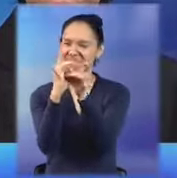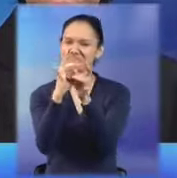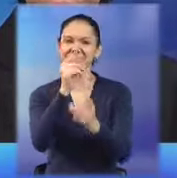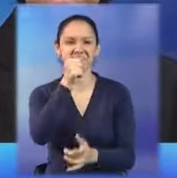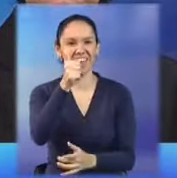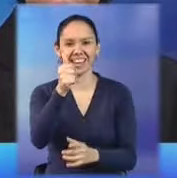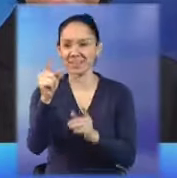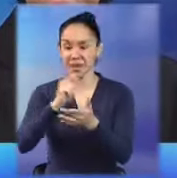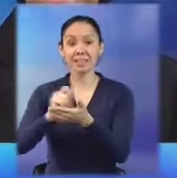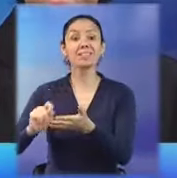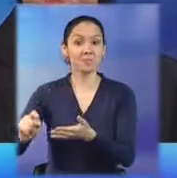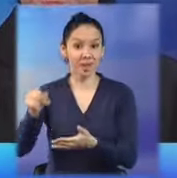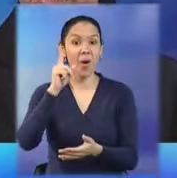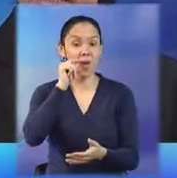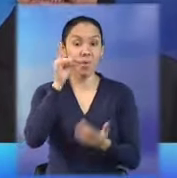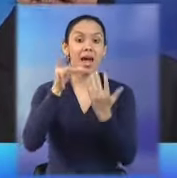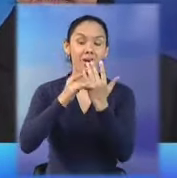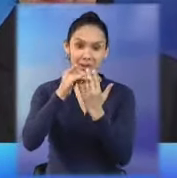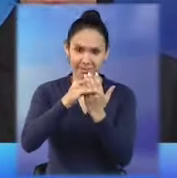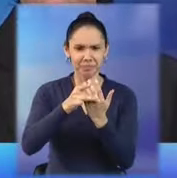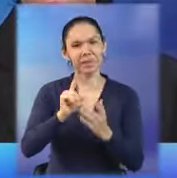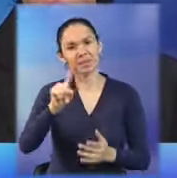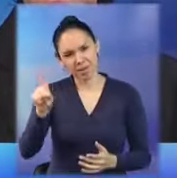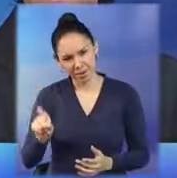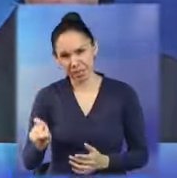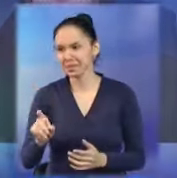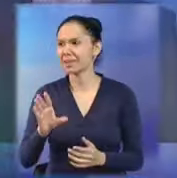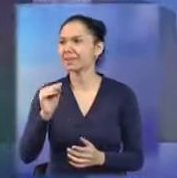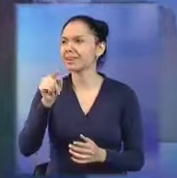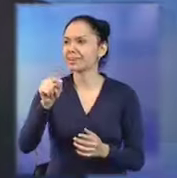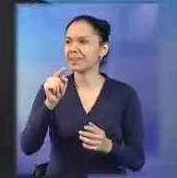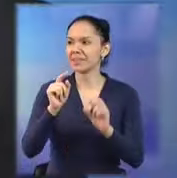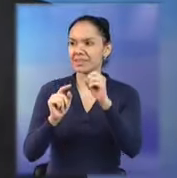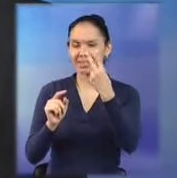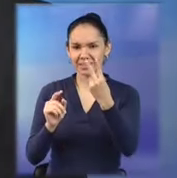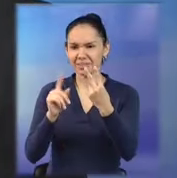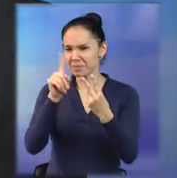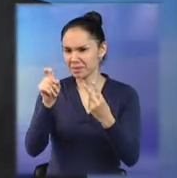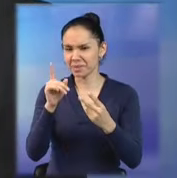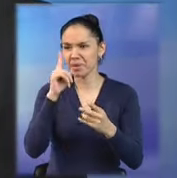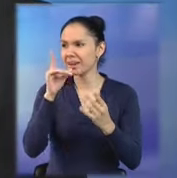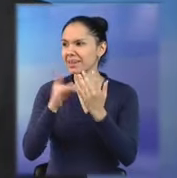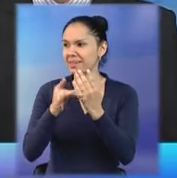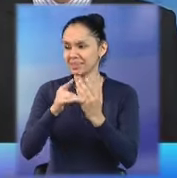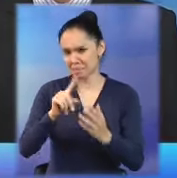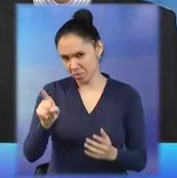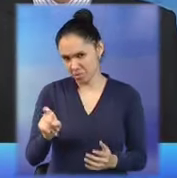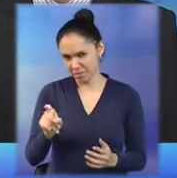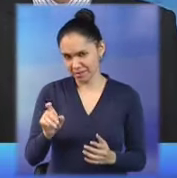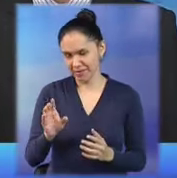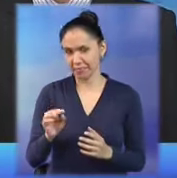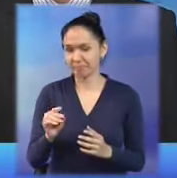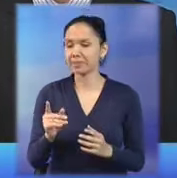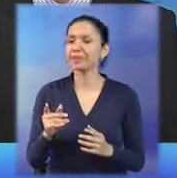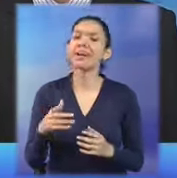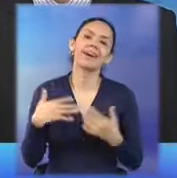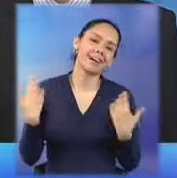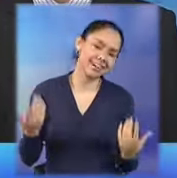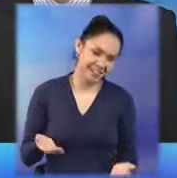al escritor Aroldo Sánchez. ¿Cree que será aceptada esta segunda parte como ocurrió con la primera? Ja,